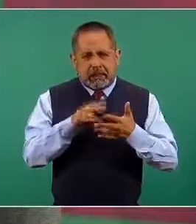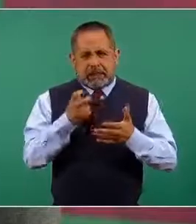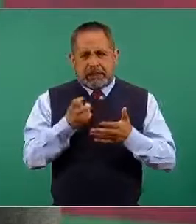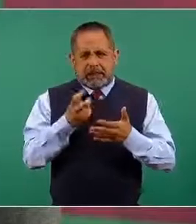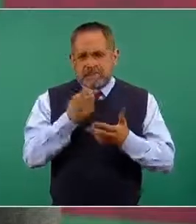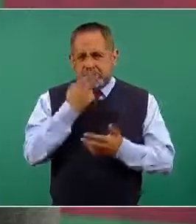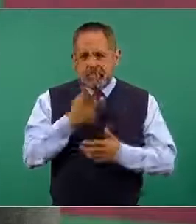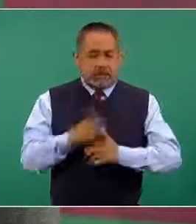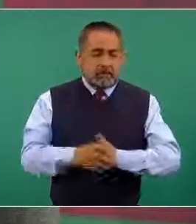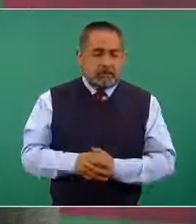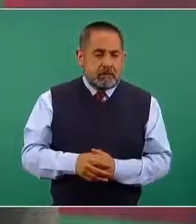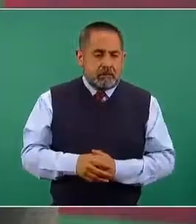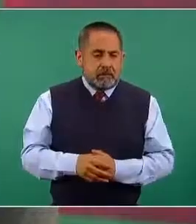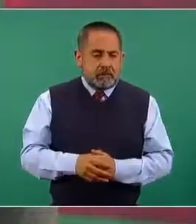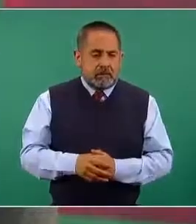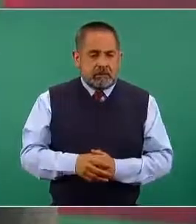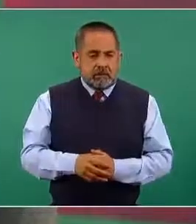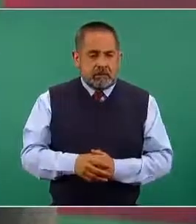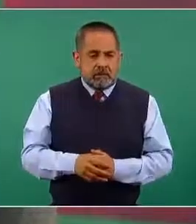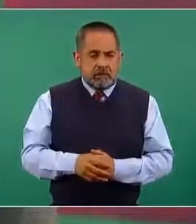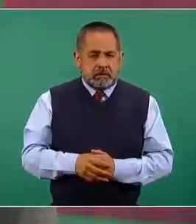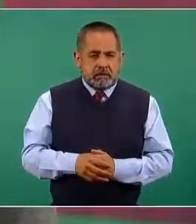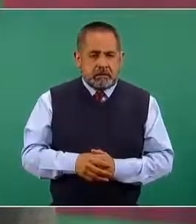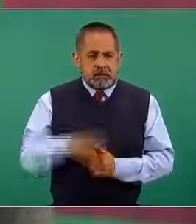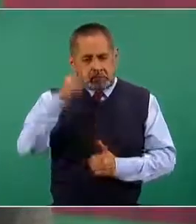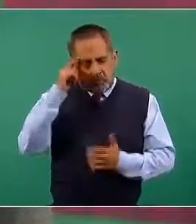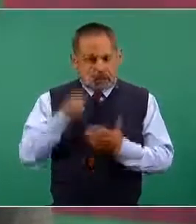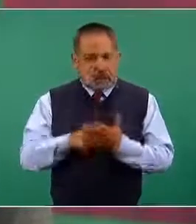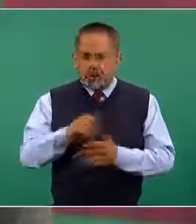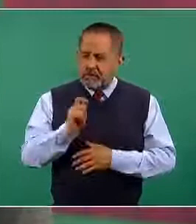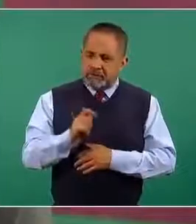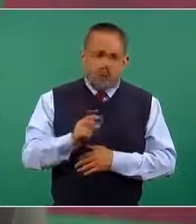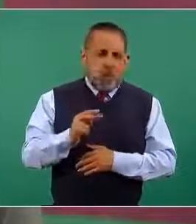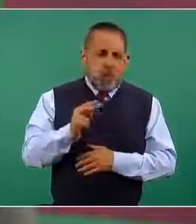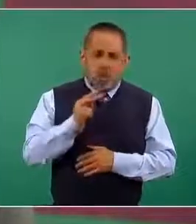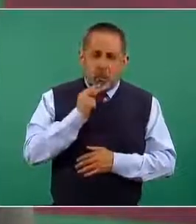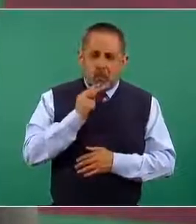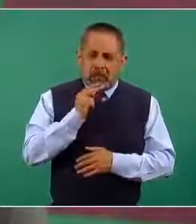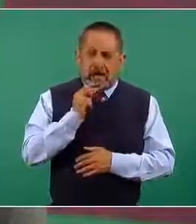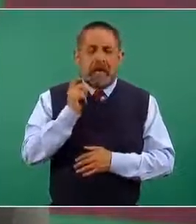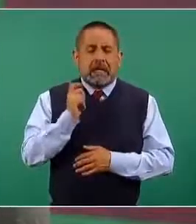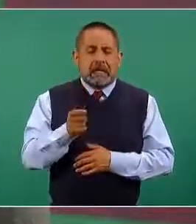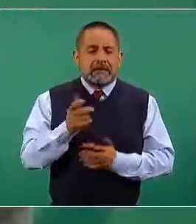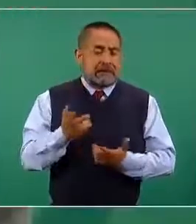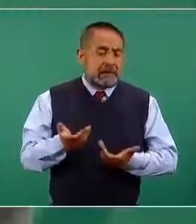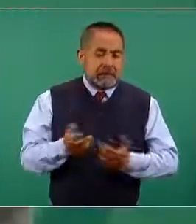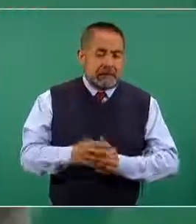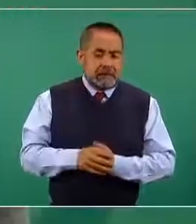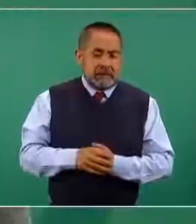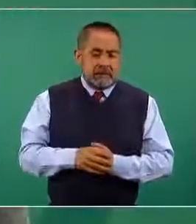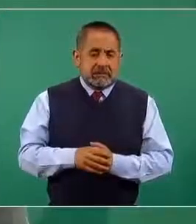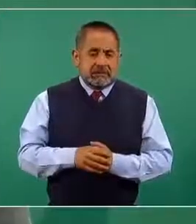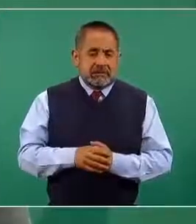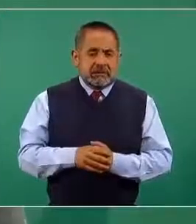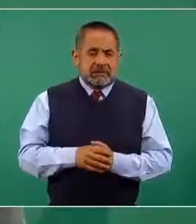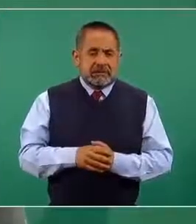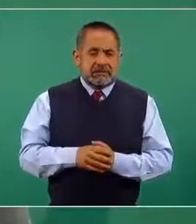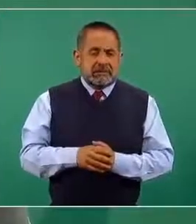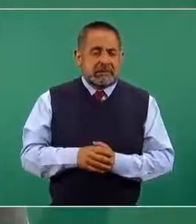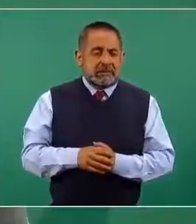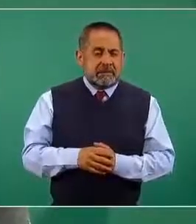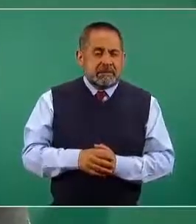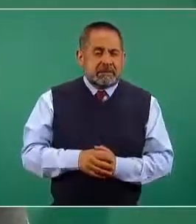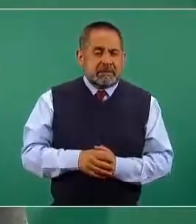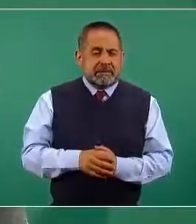usar lo menos posible este tipo de